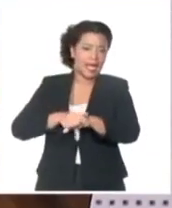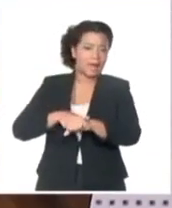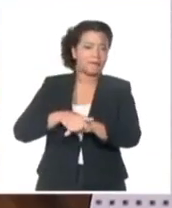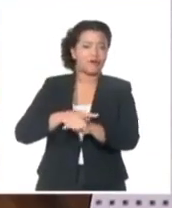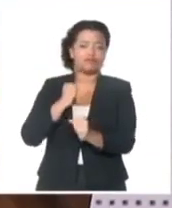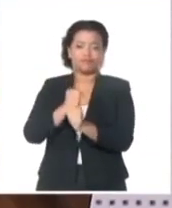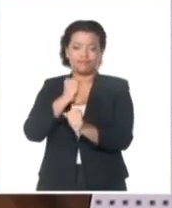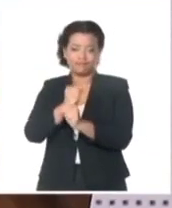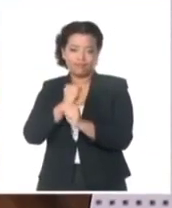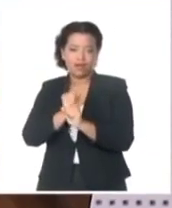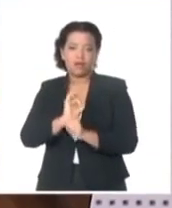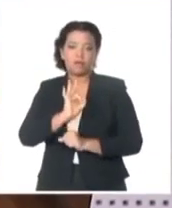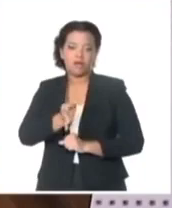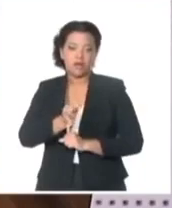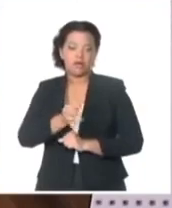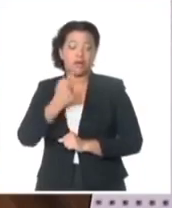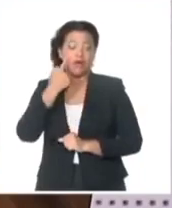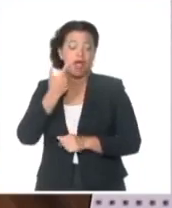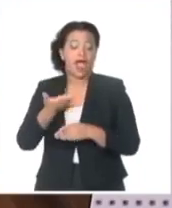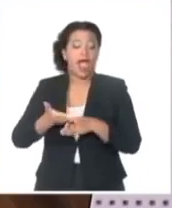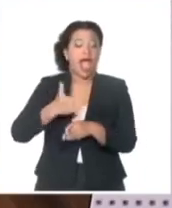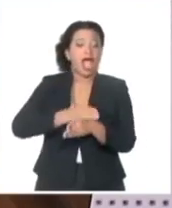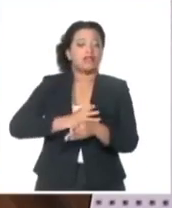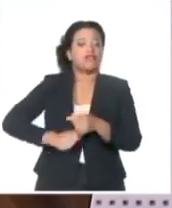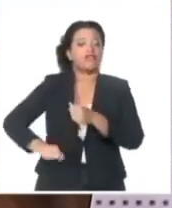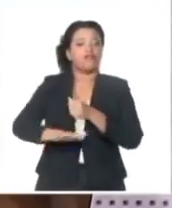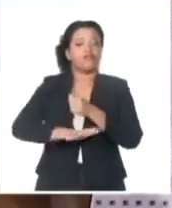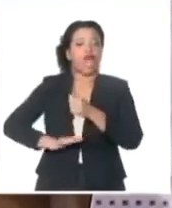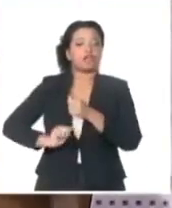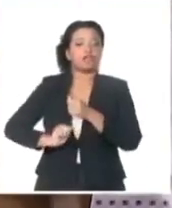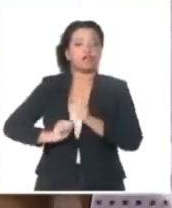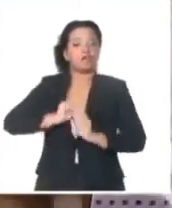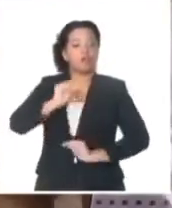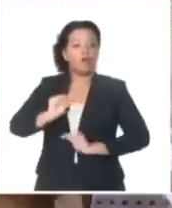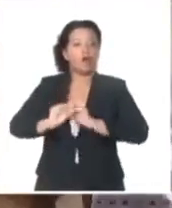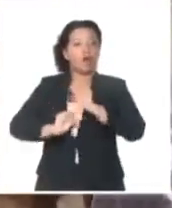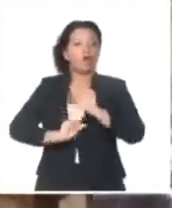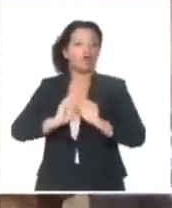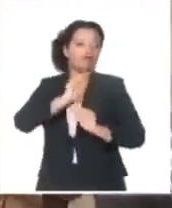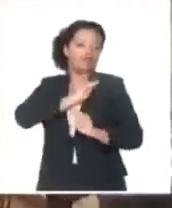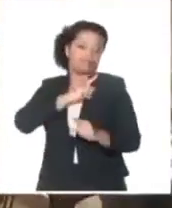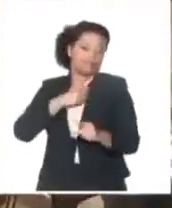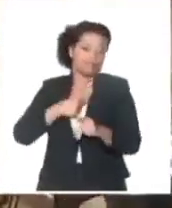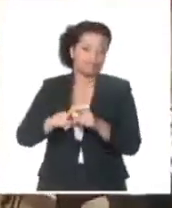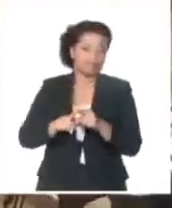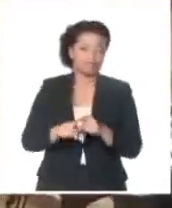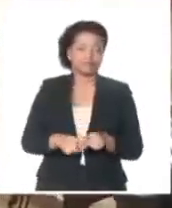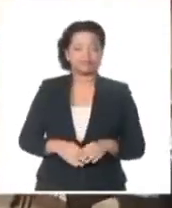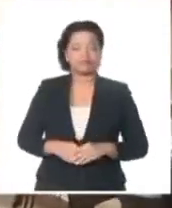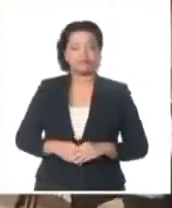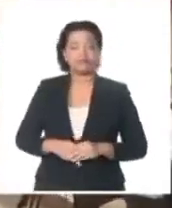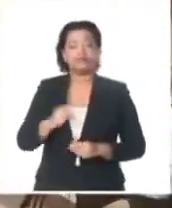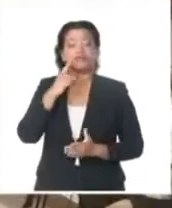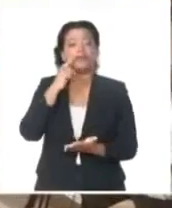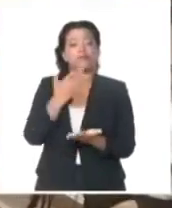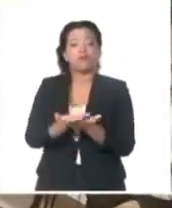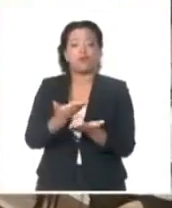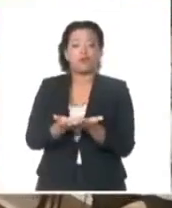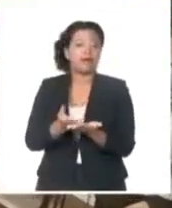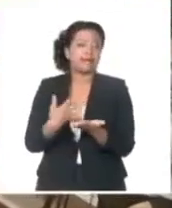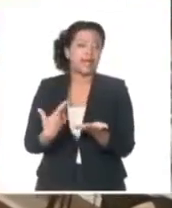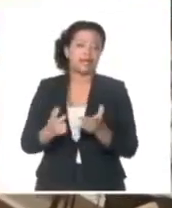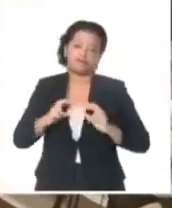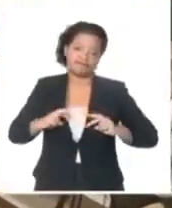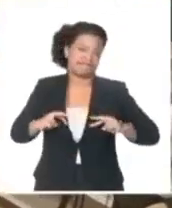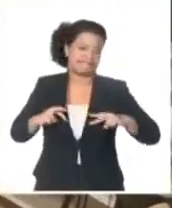ascendente diferentes responsabilidades, además de reunir otras cualidades. Proponemos ratificar como primer